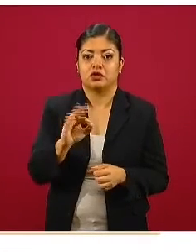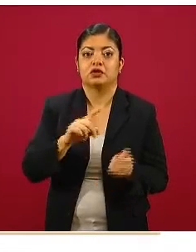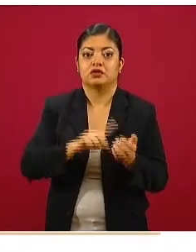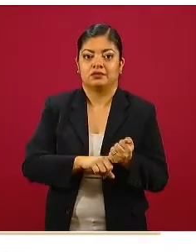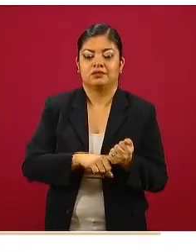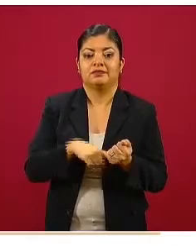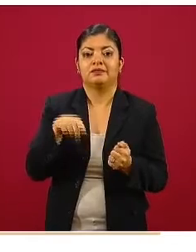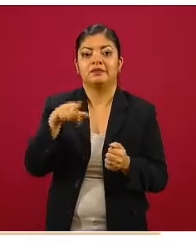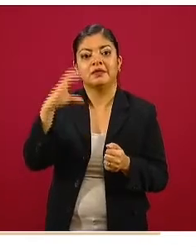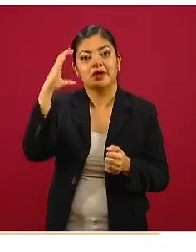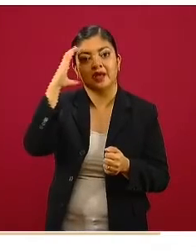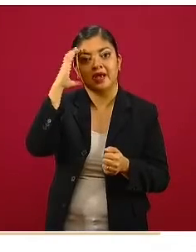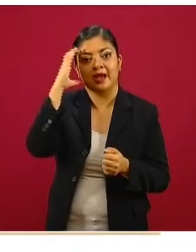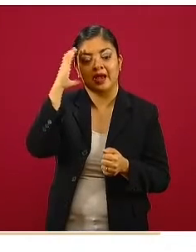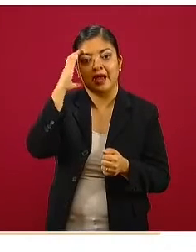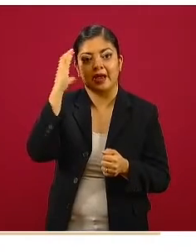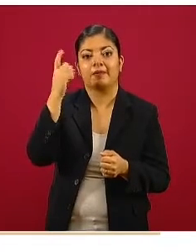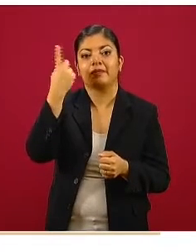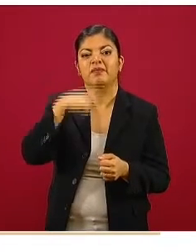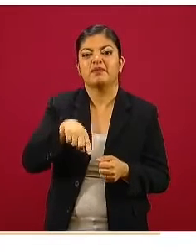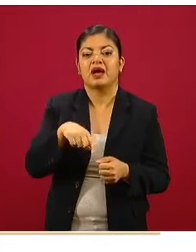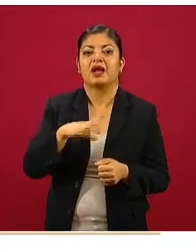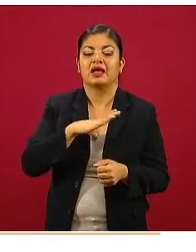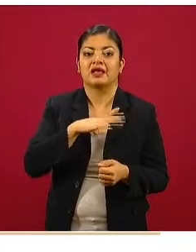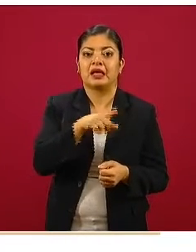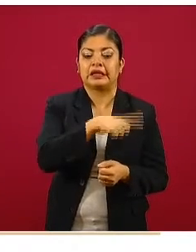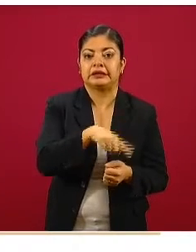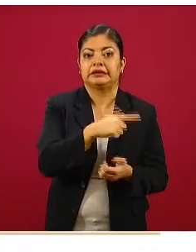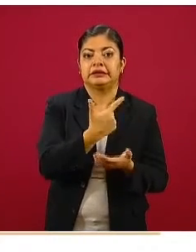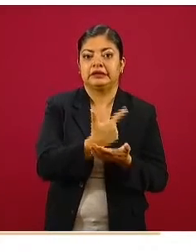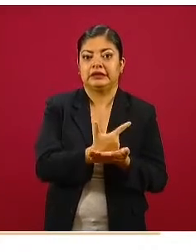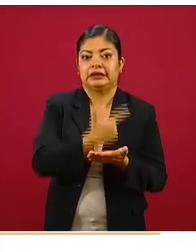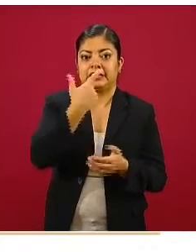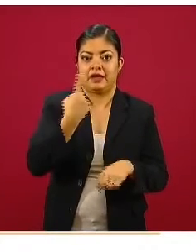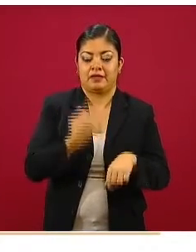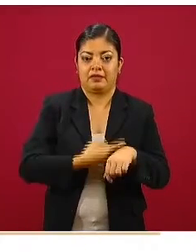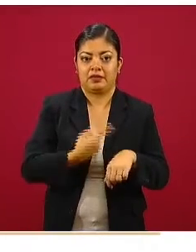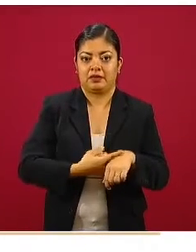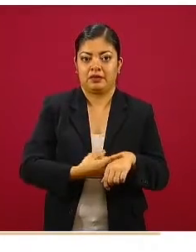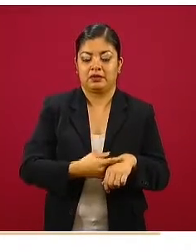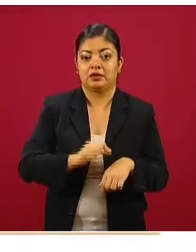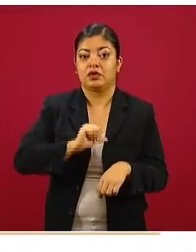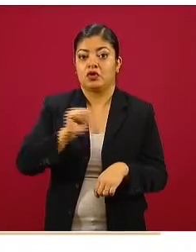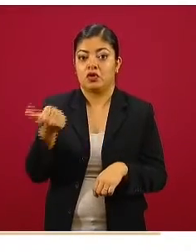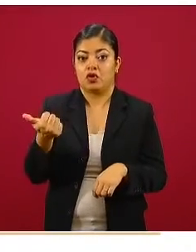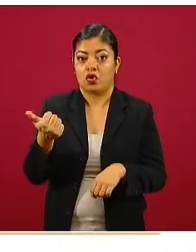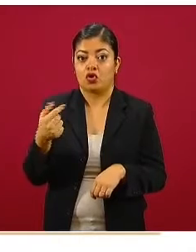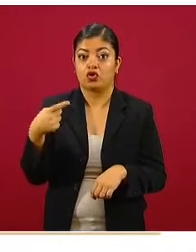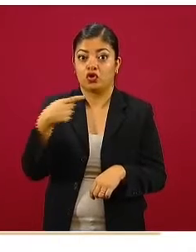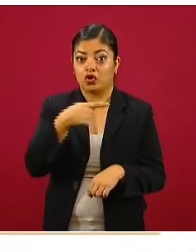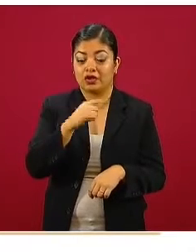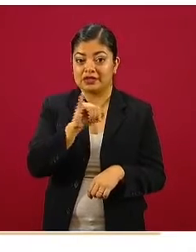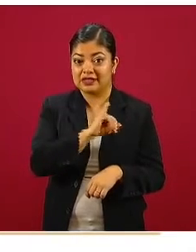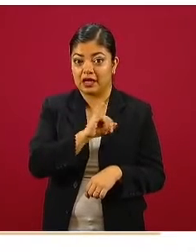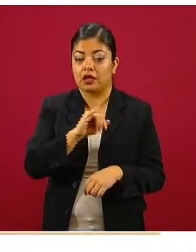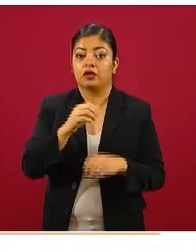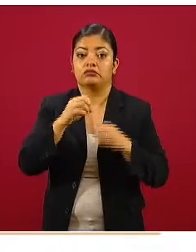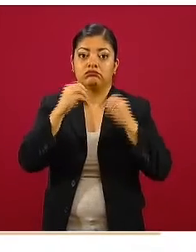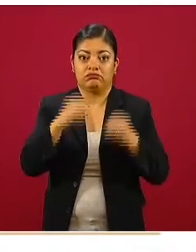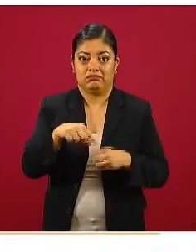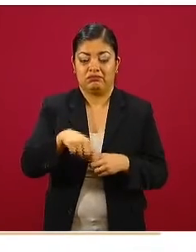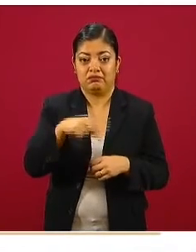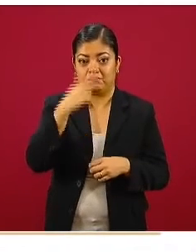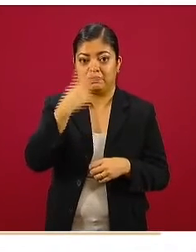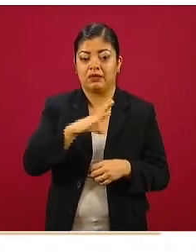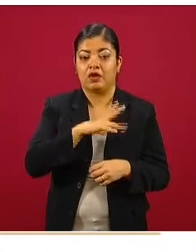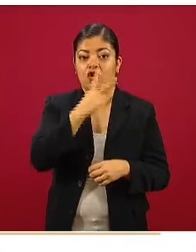las camas destinadas a infección respiratoria aguda grave y en el extremo izquierdo, la zona más ocupada, que es la Ciudad de México, con